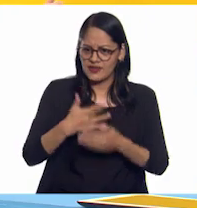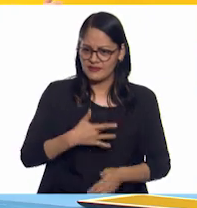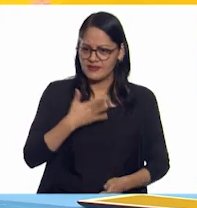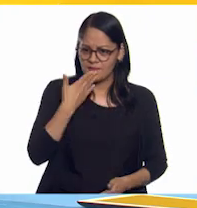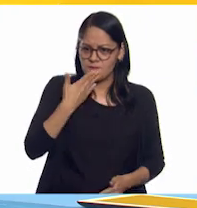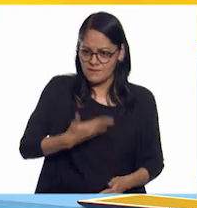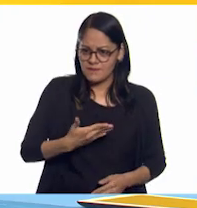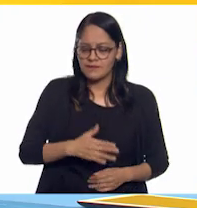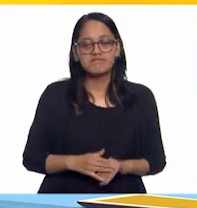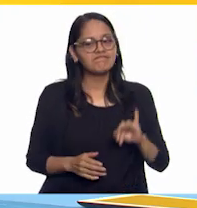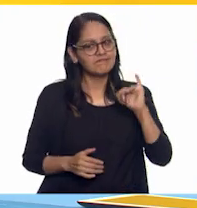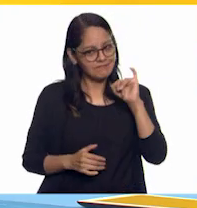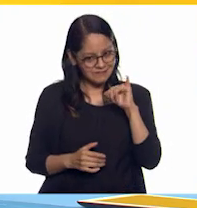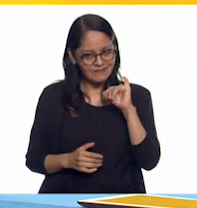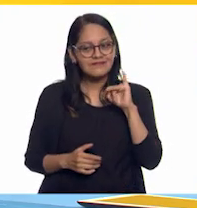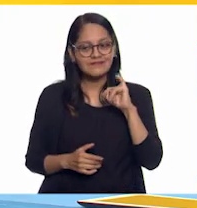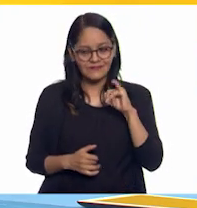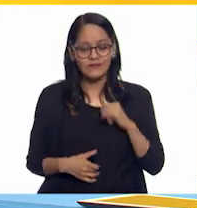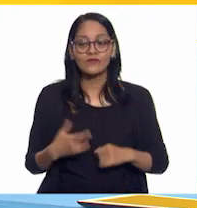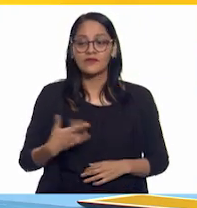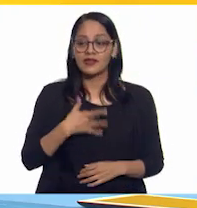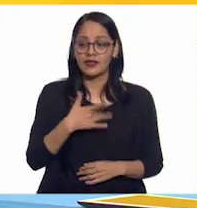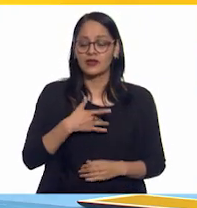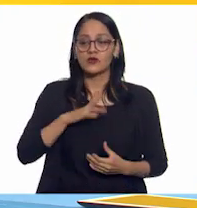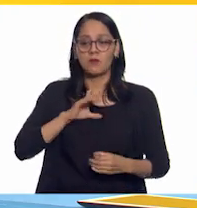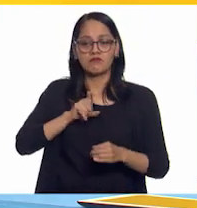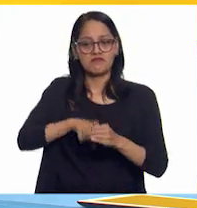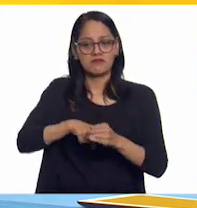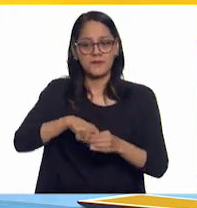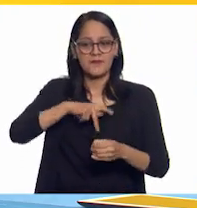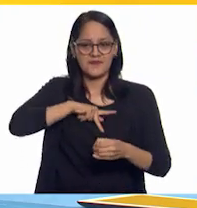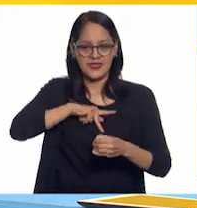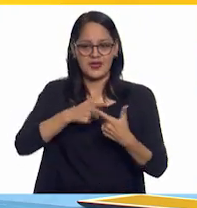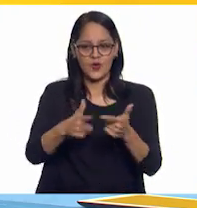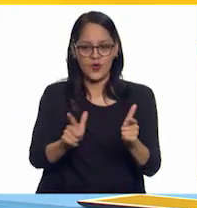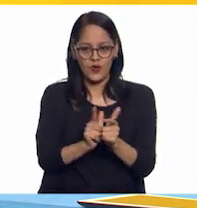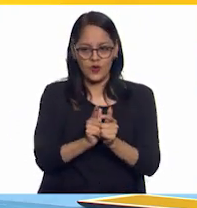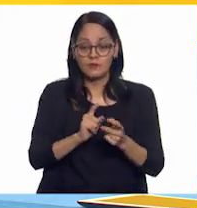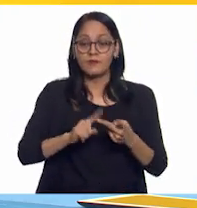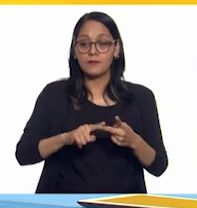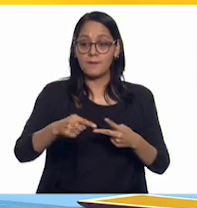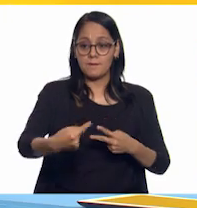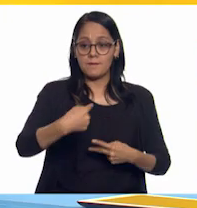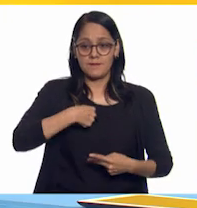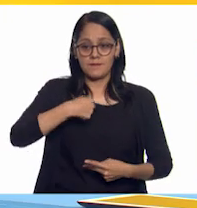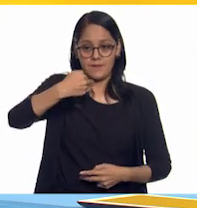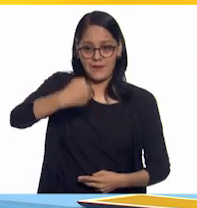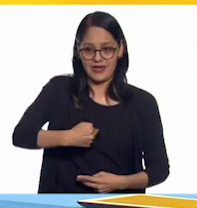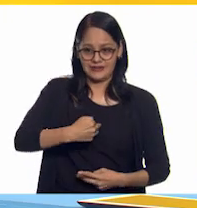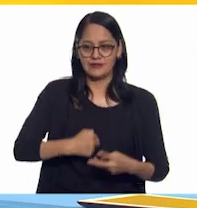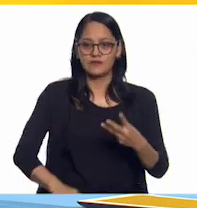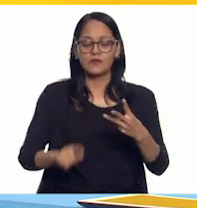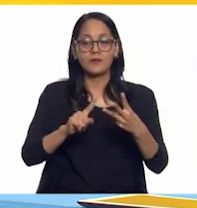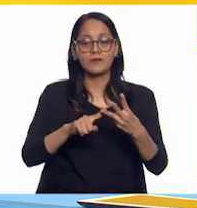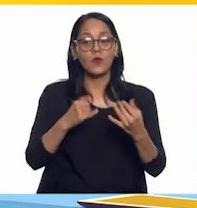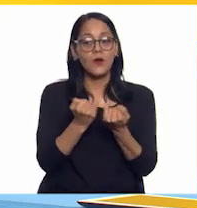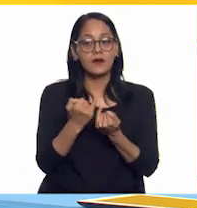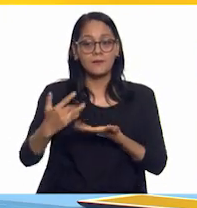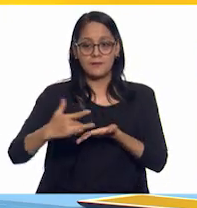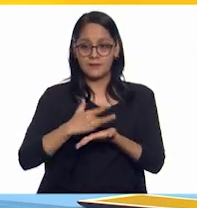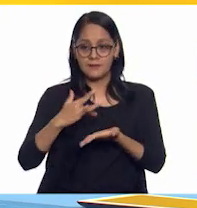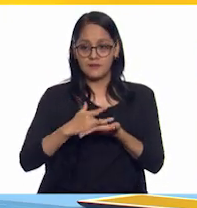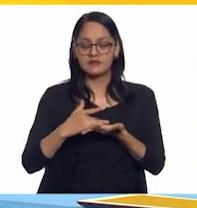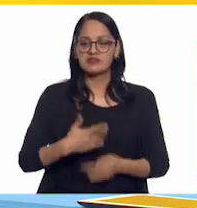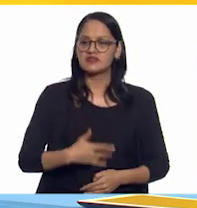supuesto, nos brindan la sensación de pertenecer, de ser aceptados, de sentirnos apoyados e incluso aumentan